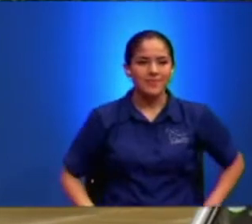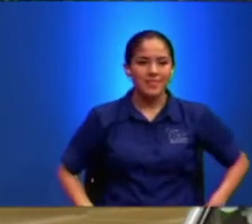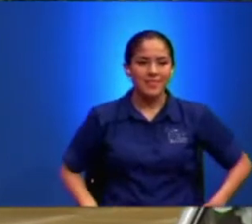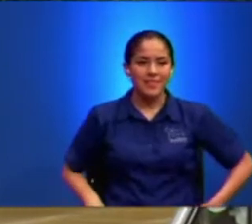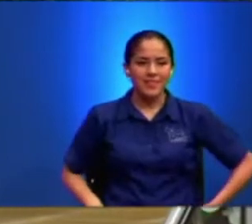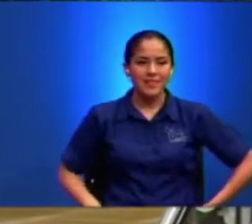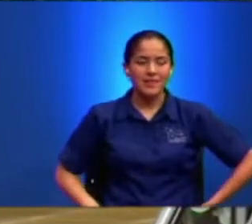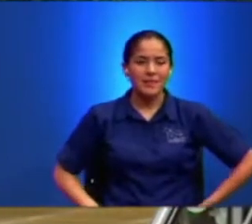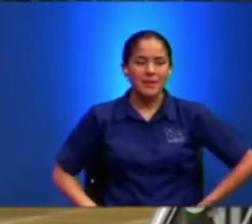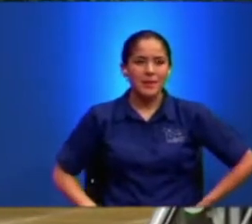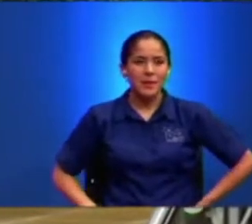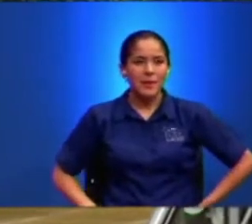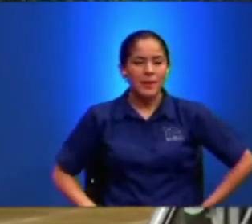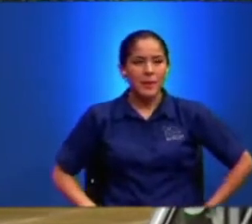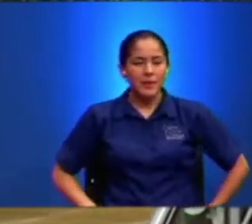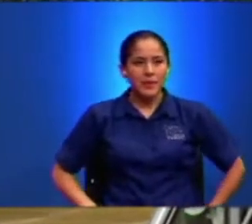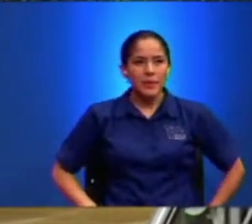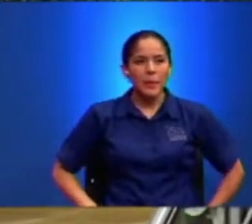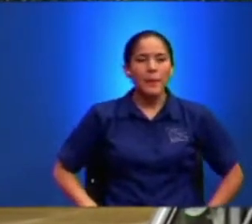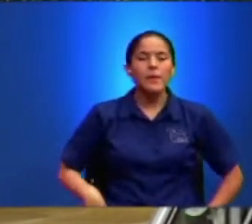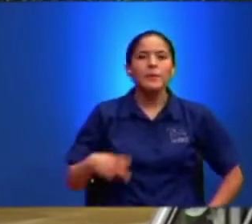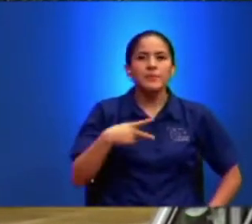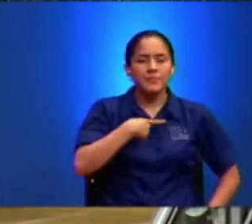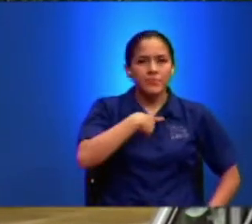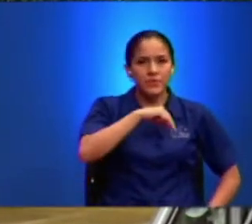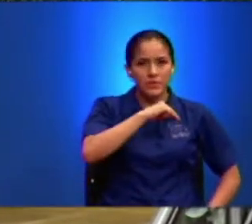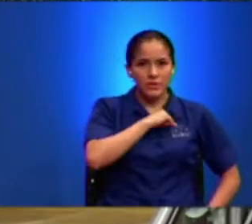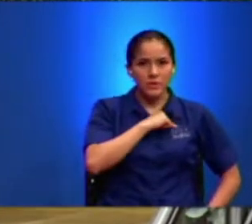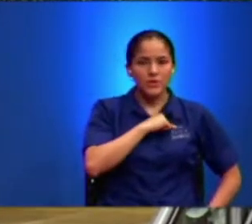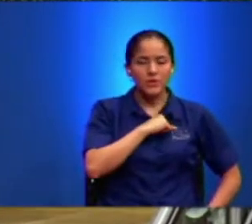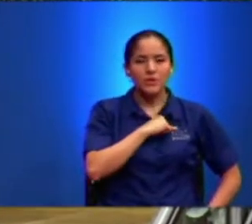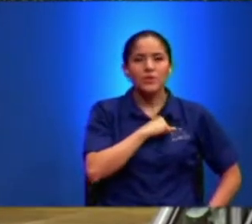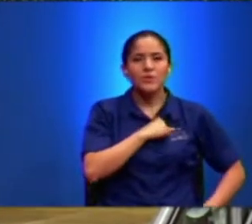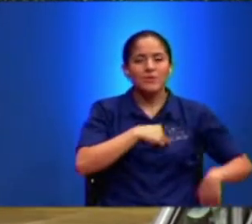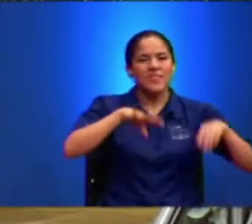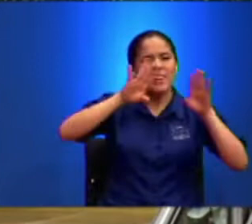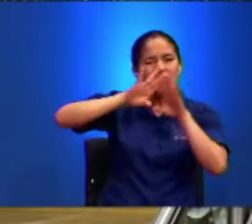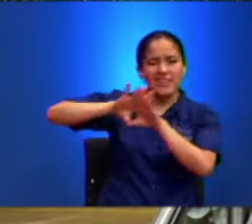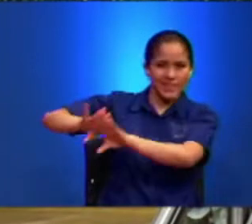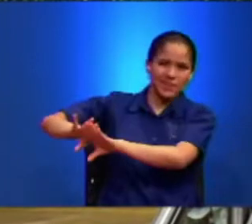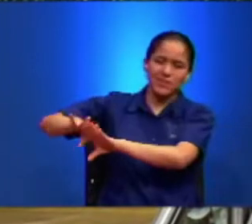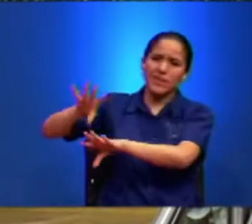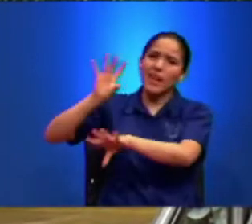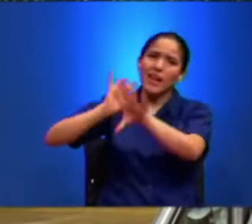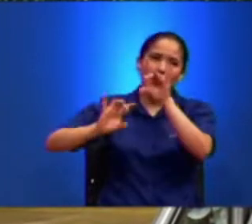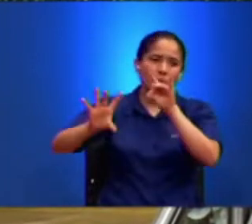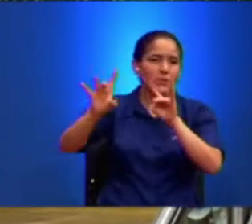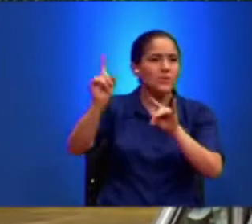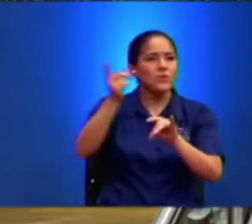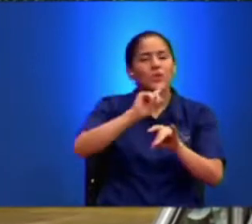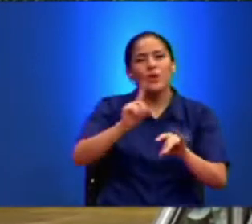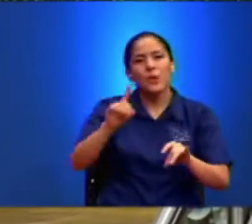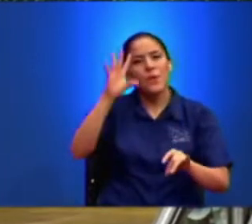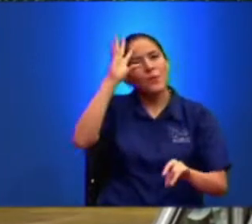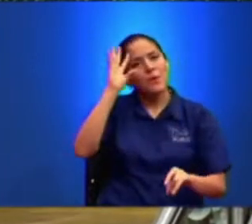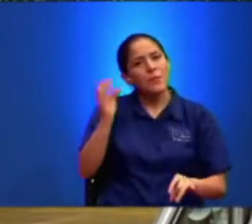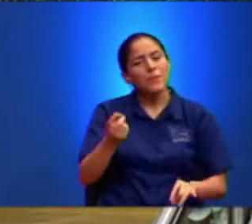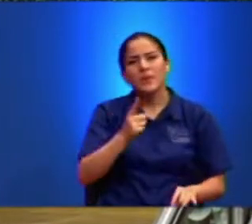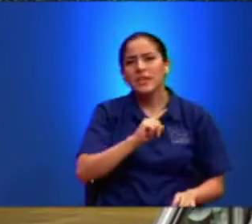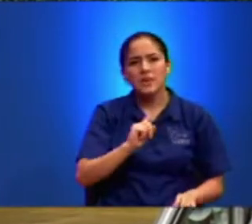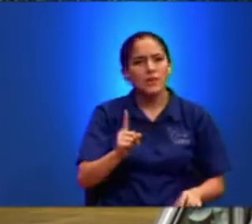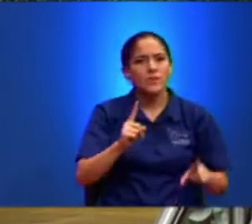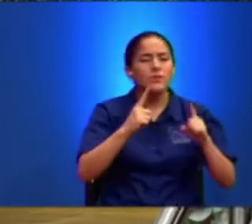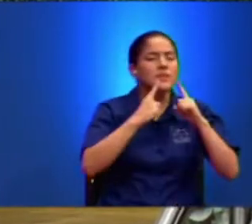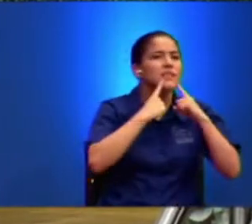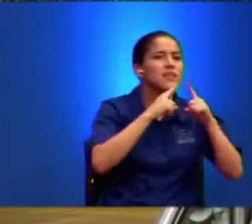Vamos a ser rechazados Algunos no Porque no están Anunciando La muerte Del